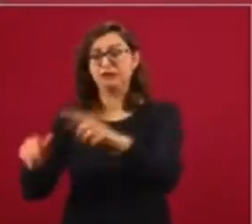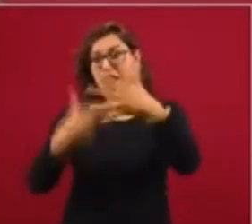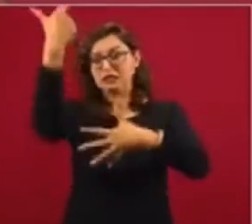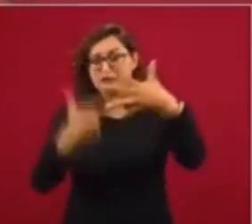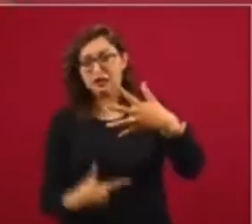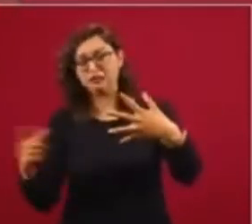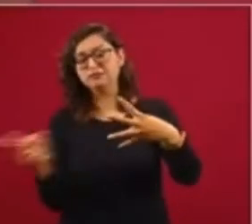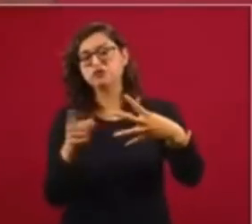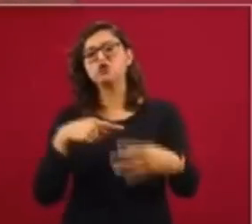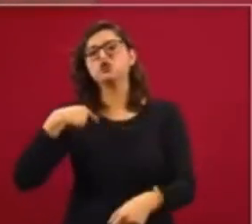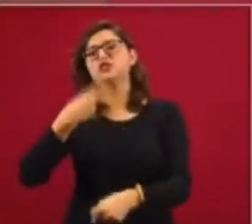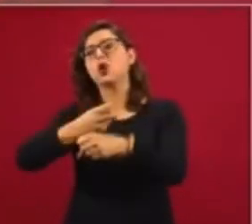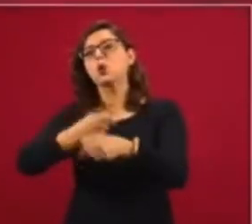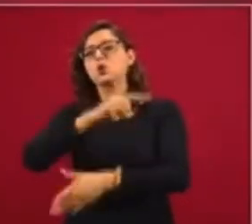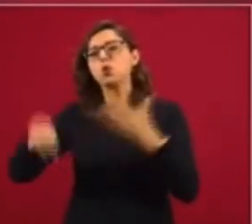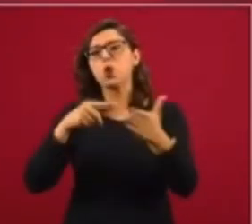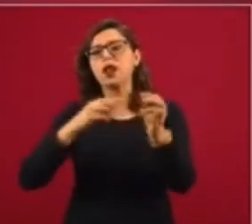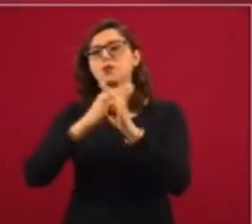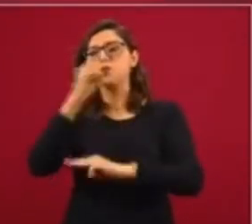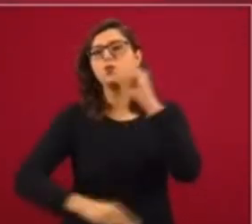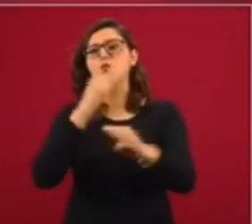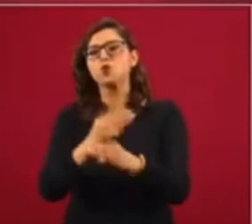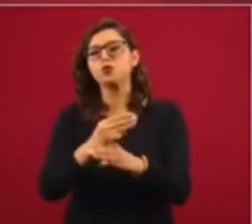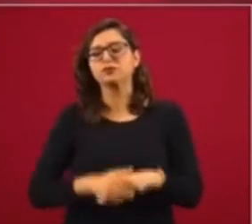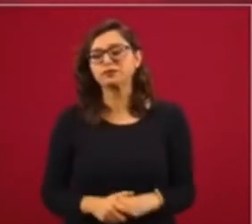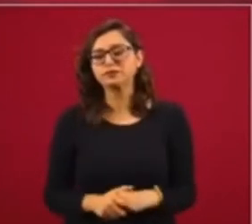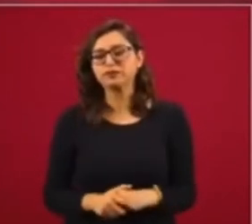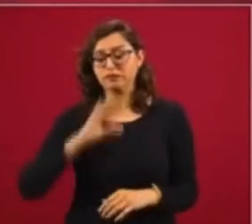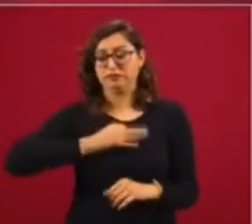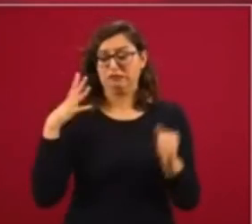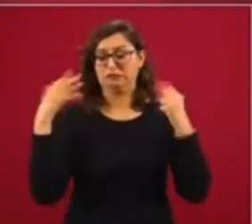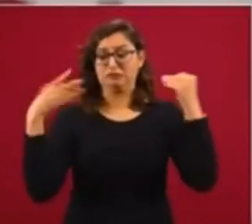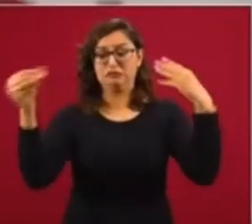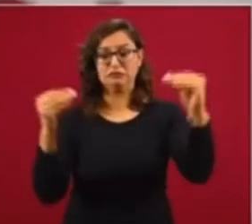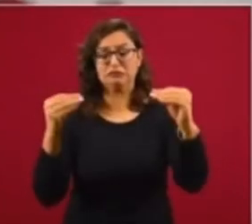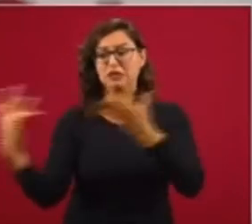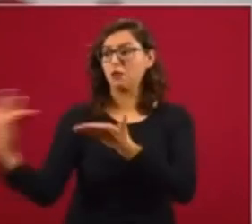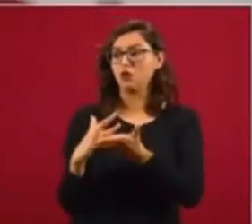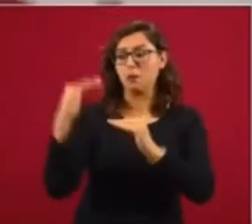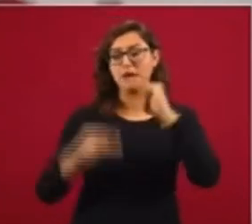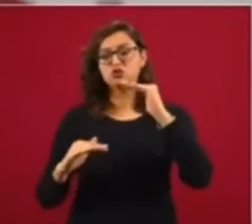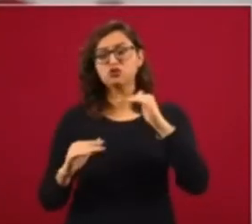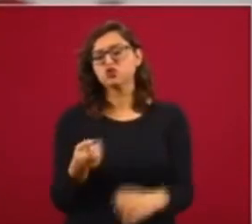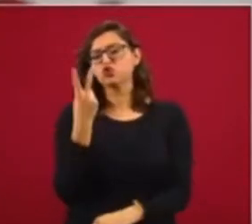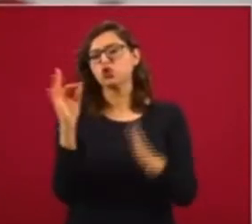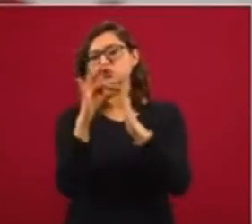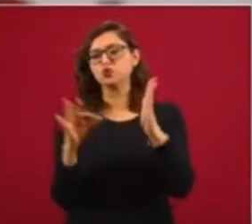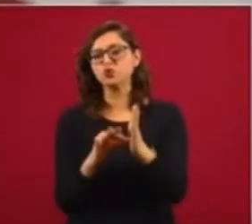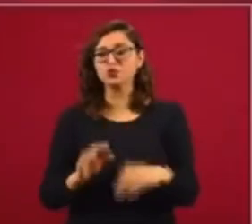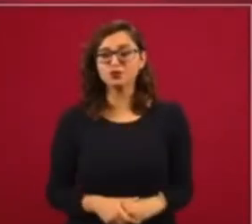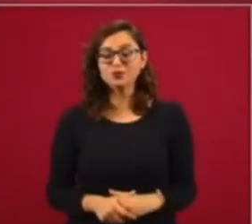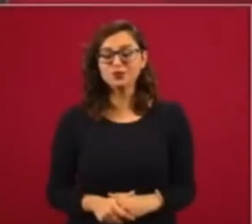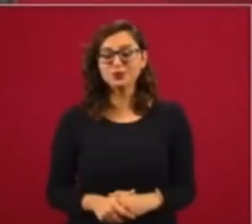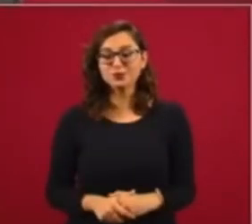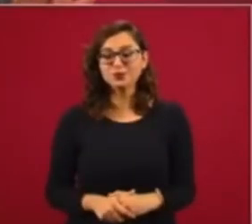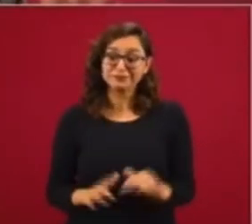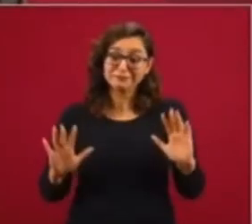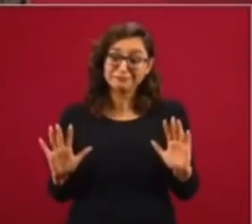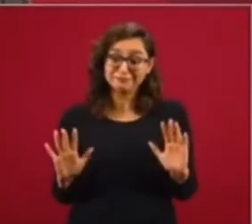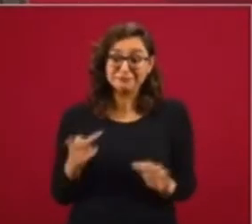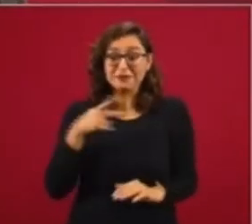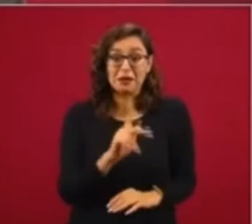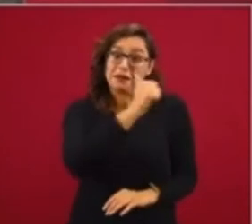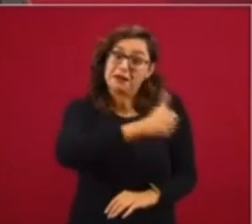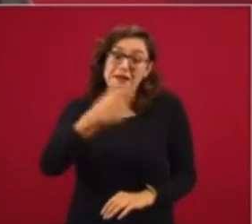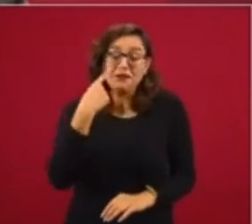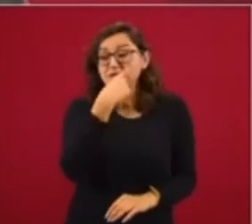sitio, segundo lugar mundial, y he caído con la pandemia, dos puntos. Pero cada quien tiene su